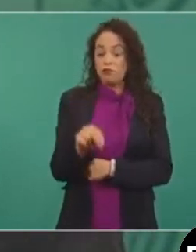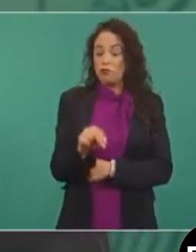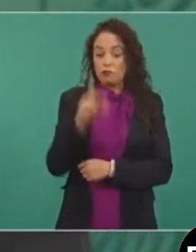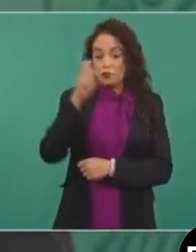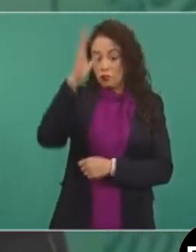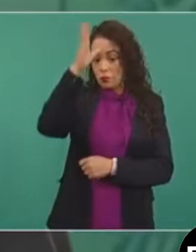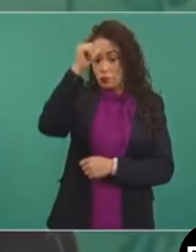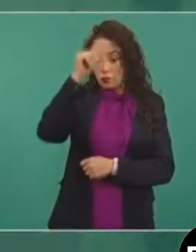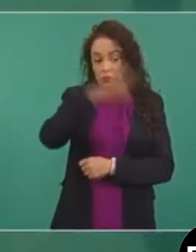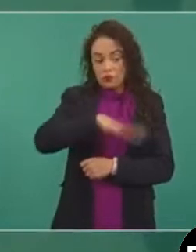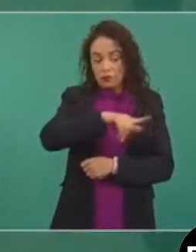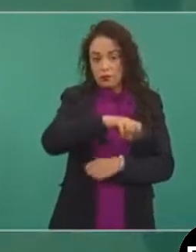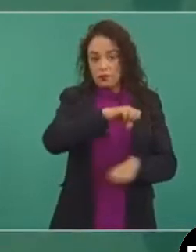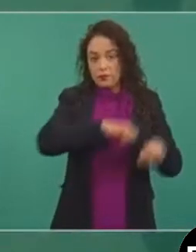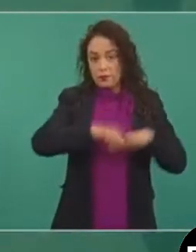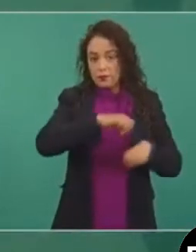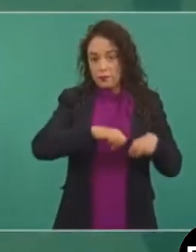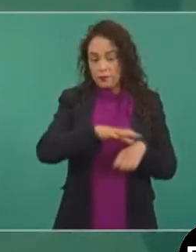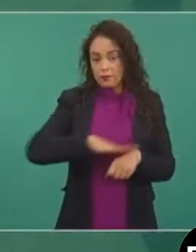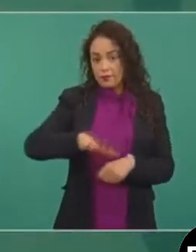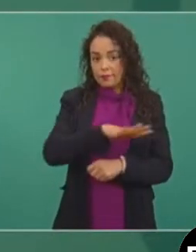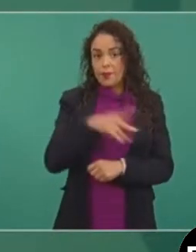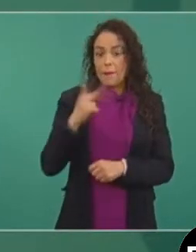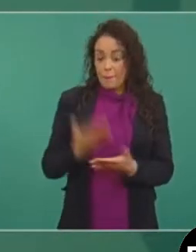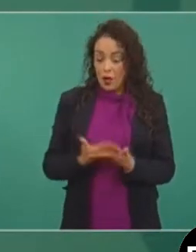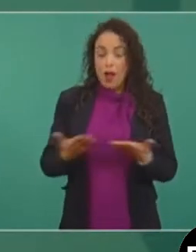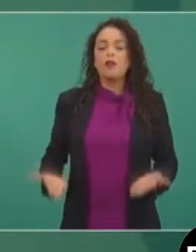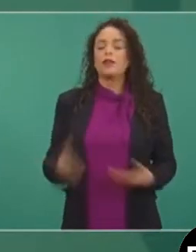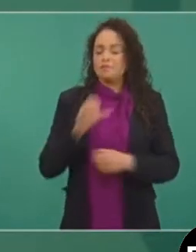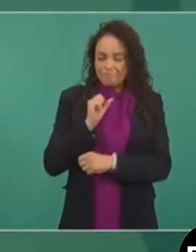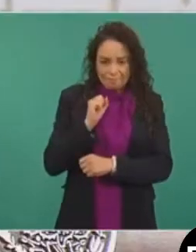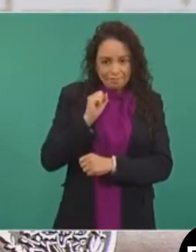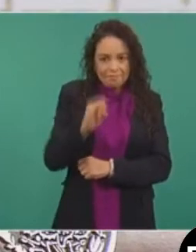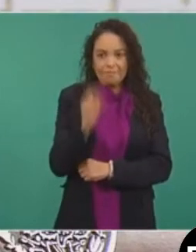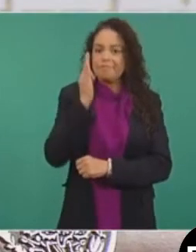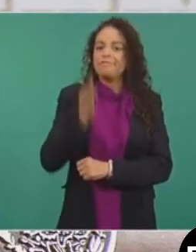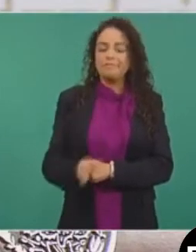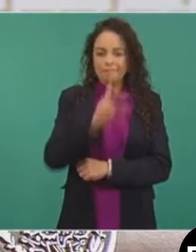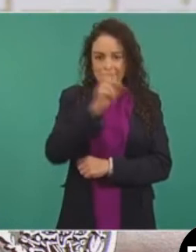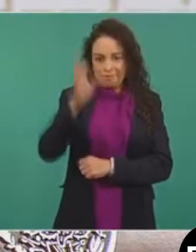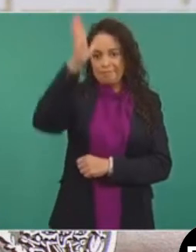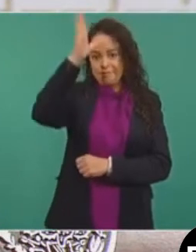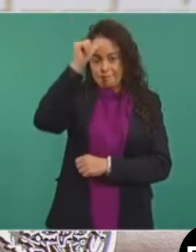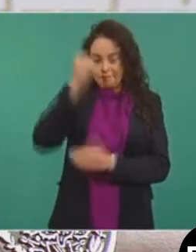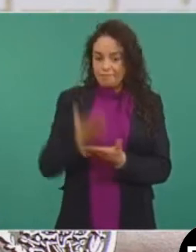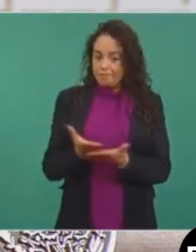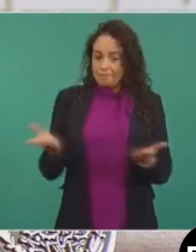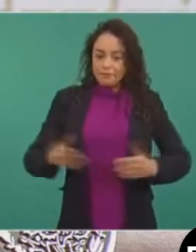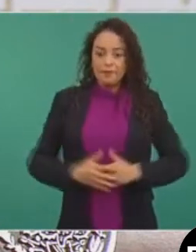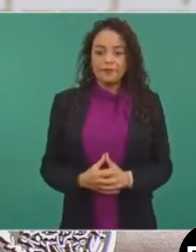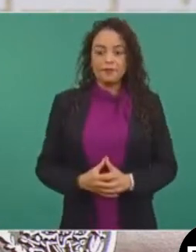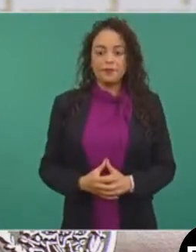acuerdo el sector empresarial, pero ahora sí estuvo de acuerdo el sector empresarial. De modo que